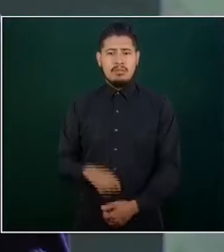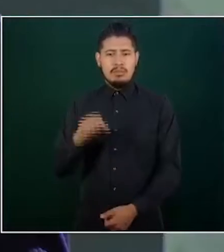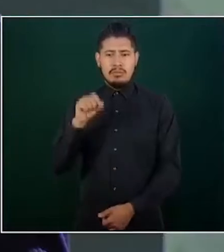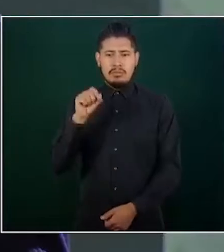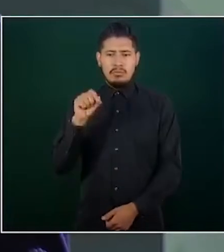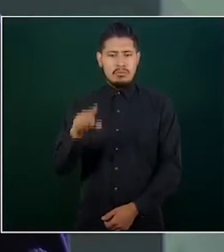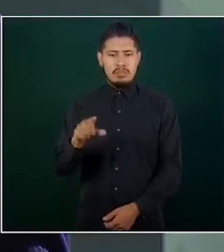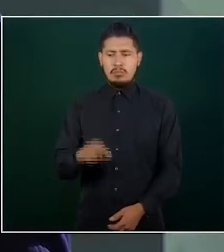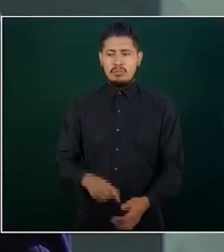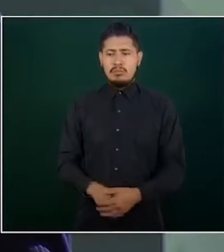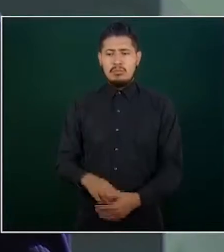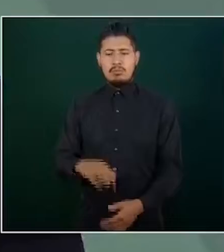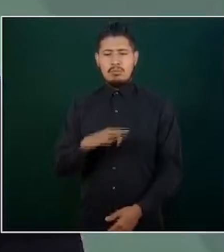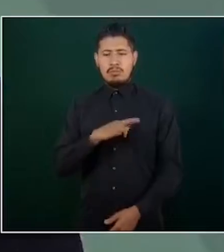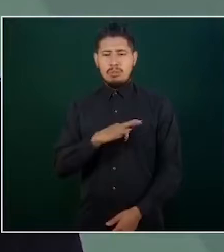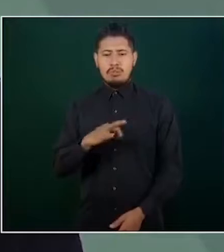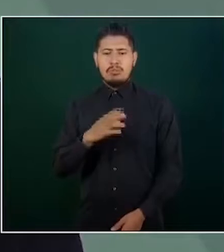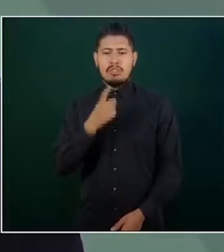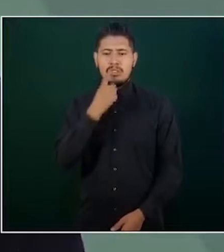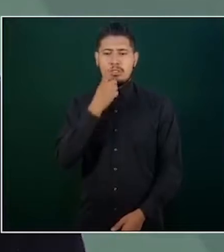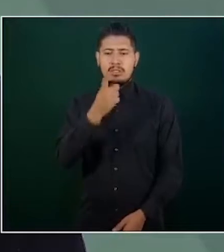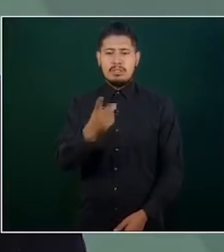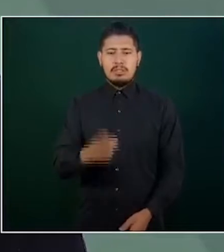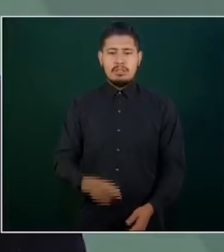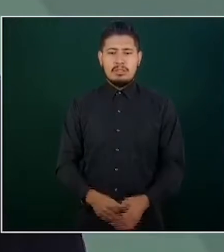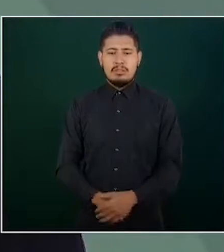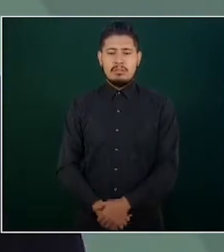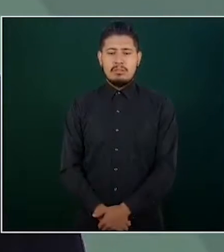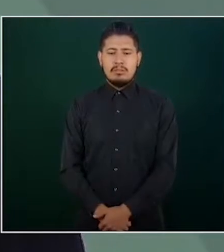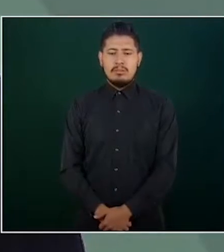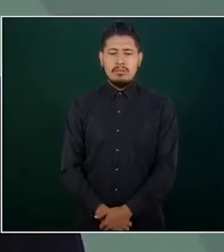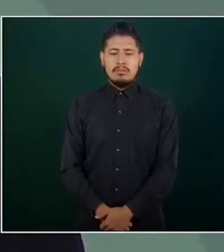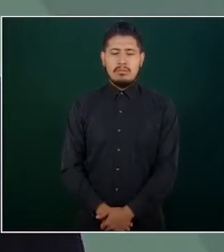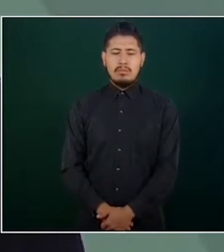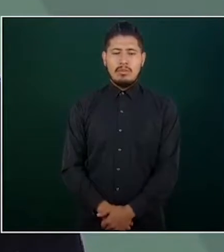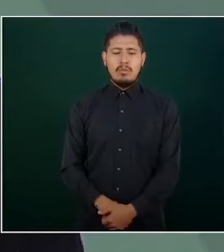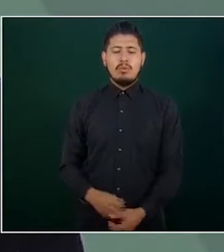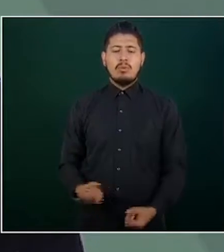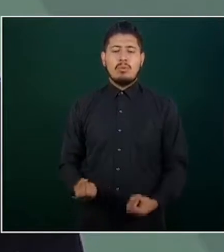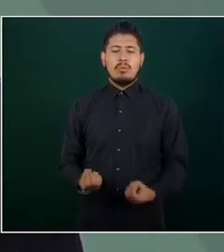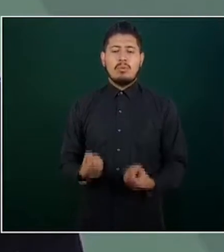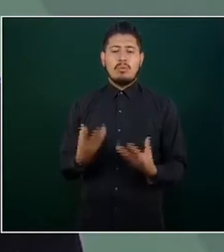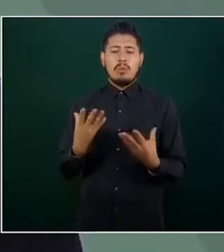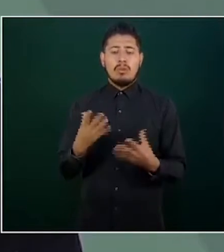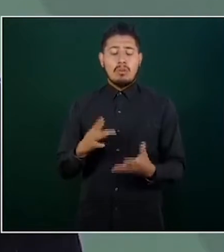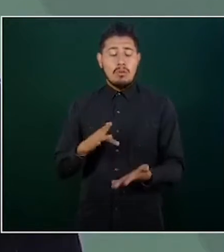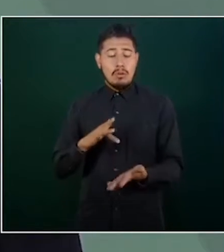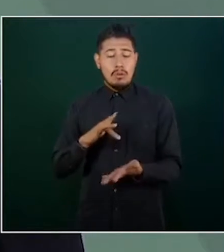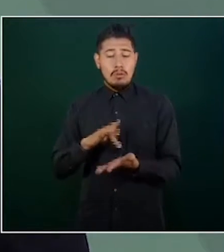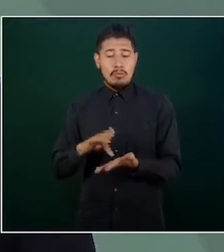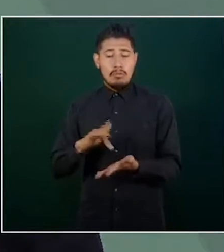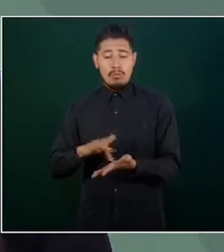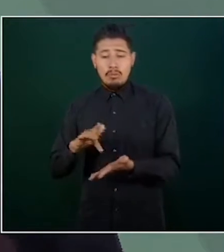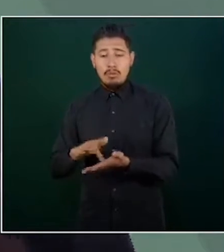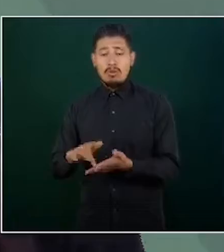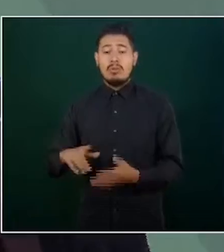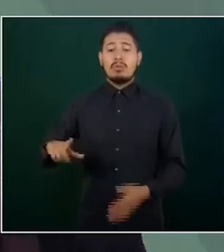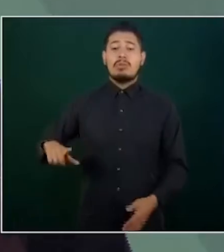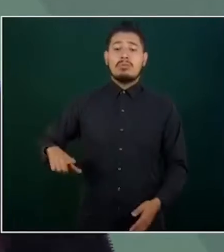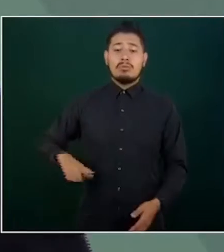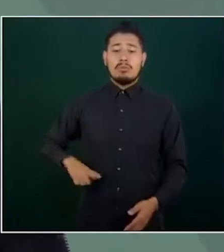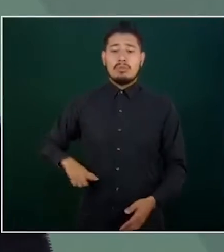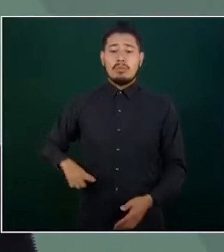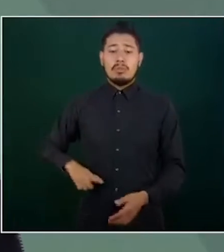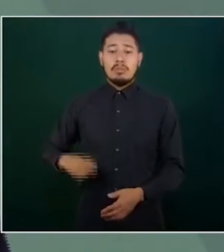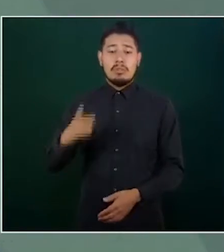Durante la conferencia de prensa mañanera que ofreció el presidente Andrés Manuel López Obrador en Zacatecas, informó que existen condiciones para que la nómina